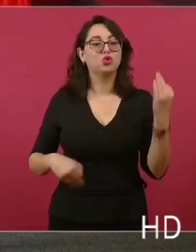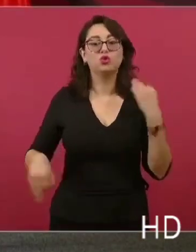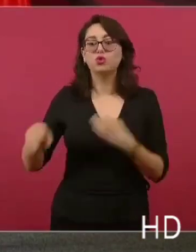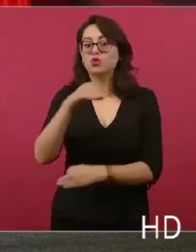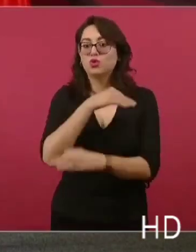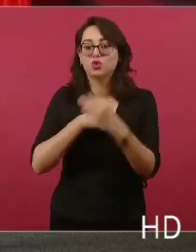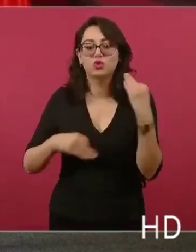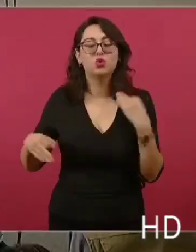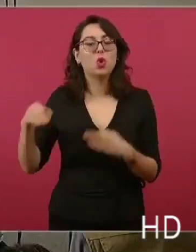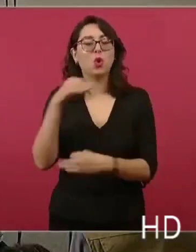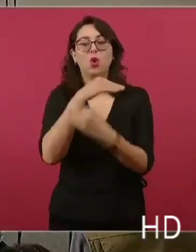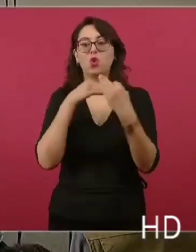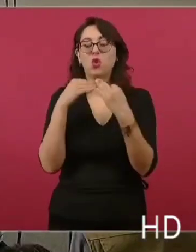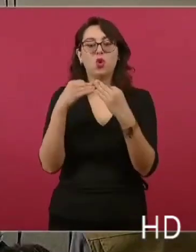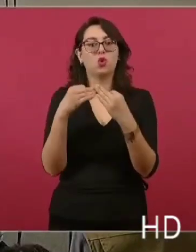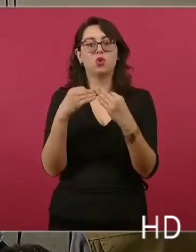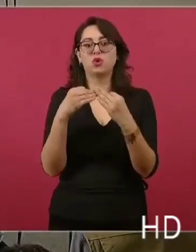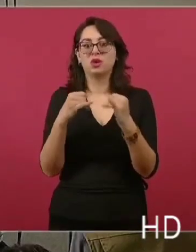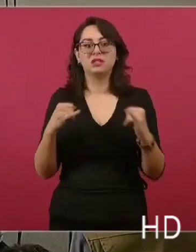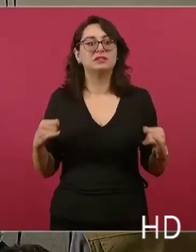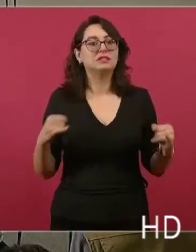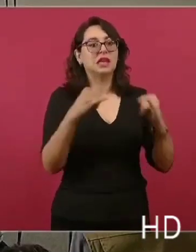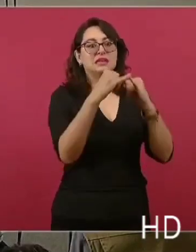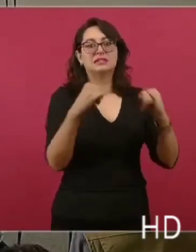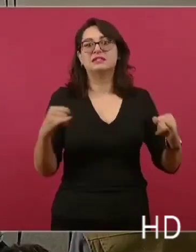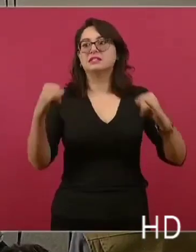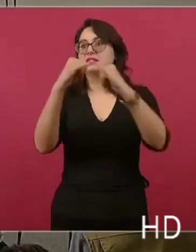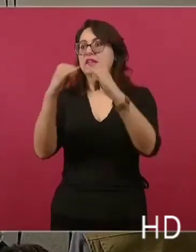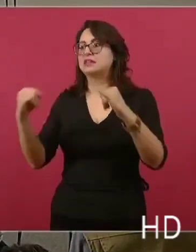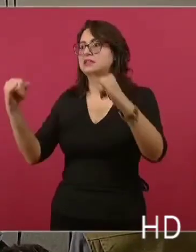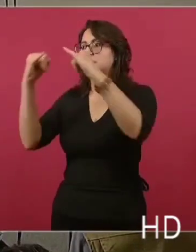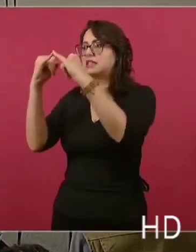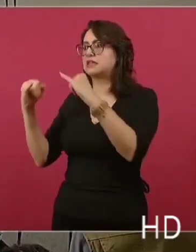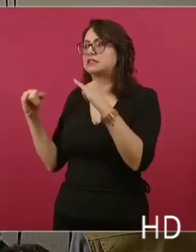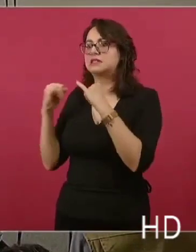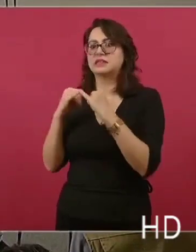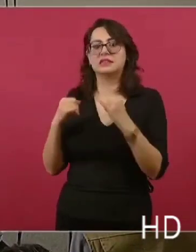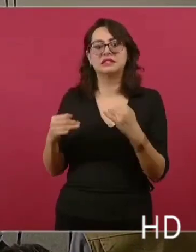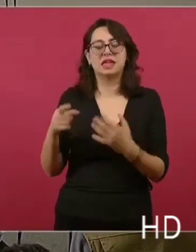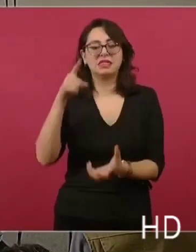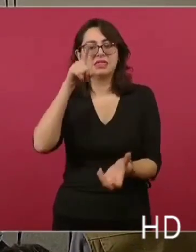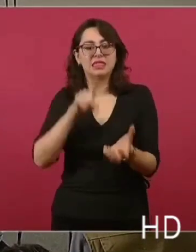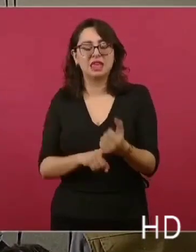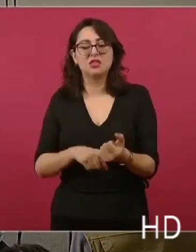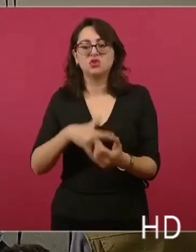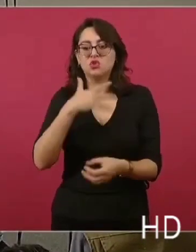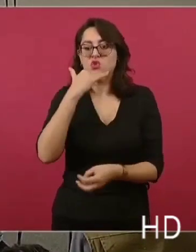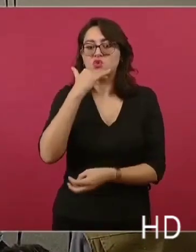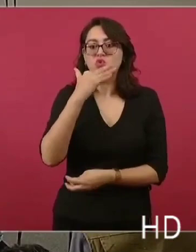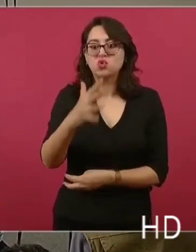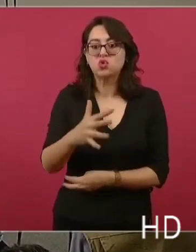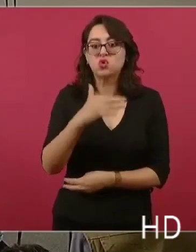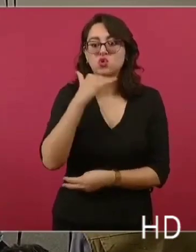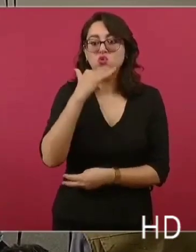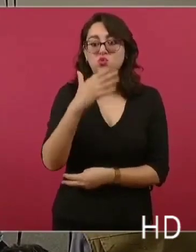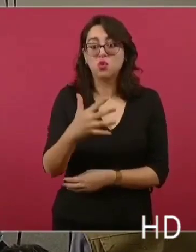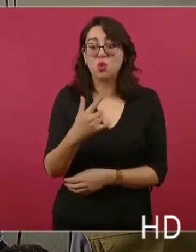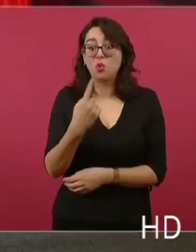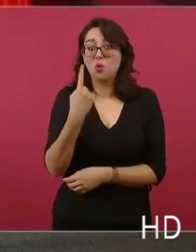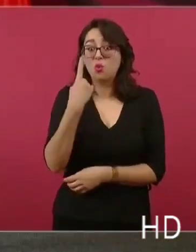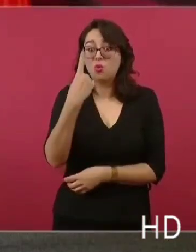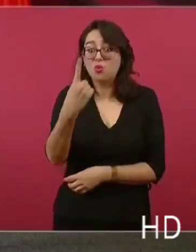diferencia hace que el problema sea más complejo en México. Este es el primer